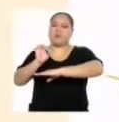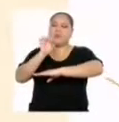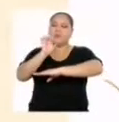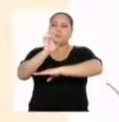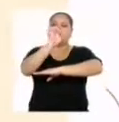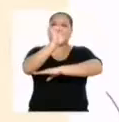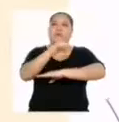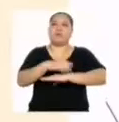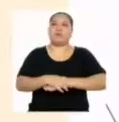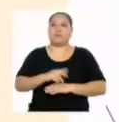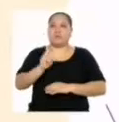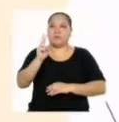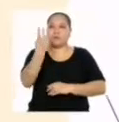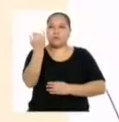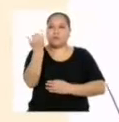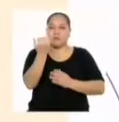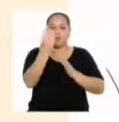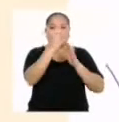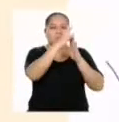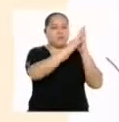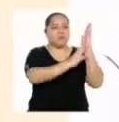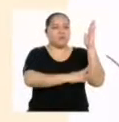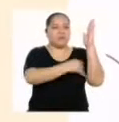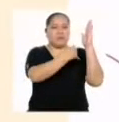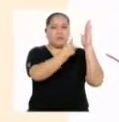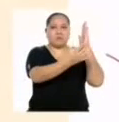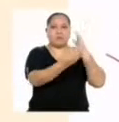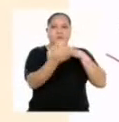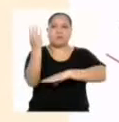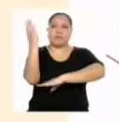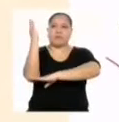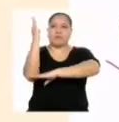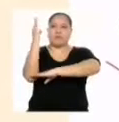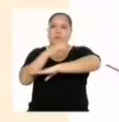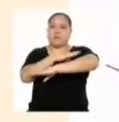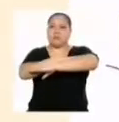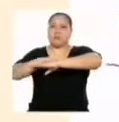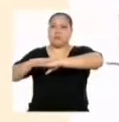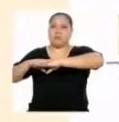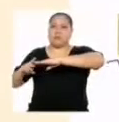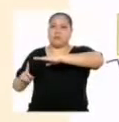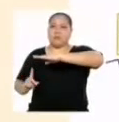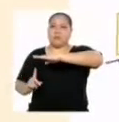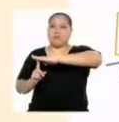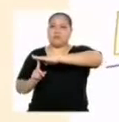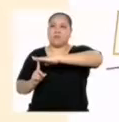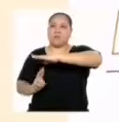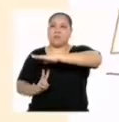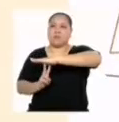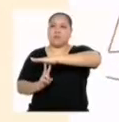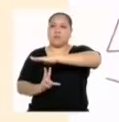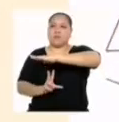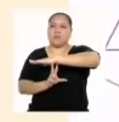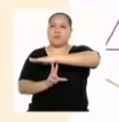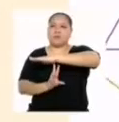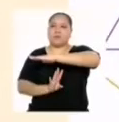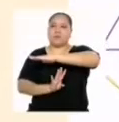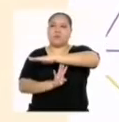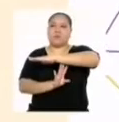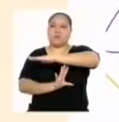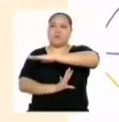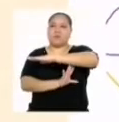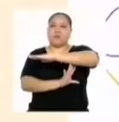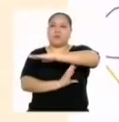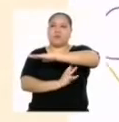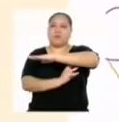En esta segunda evidencia, han dibujado la gráfica asignando valores al eje de las abscisas de 1 en 1 y al de las ordenadas, de